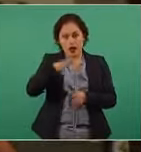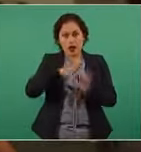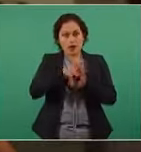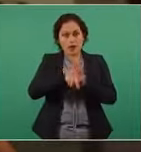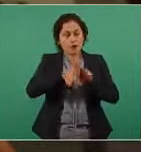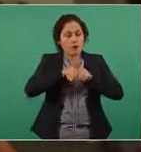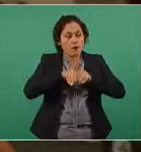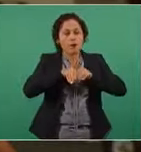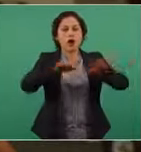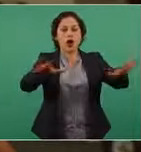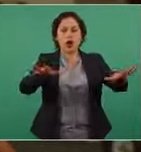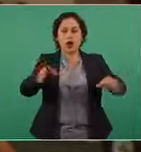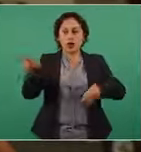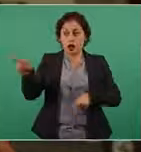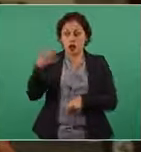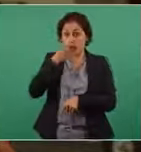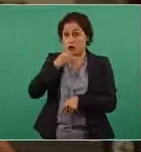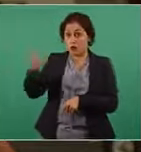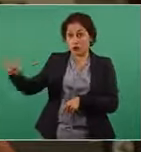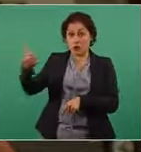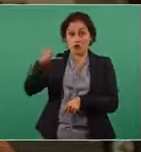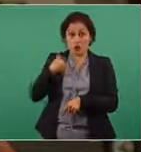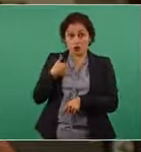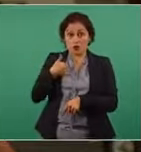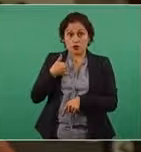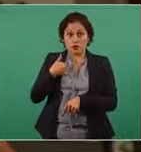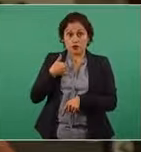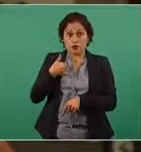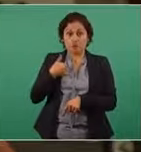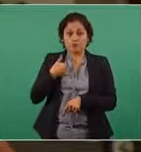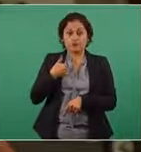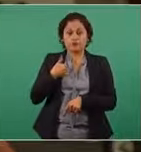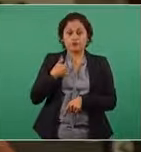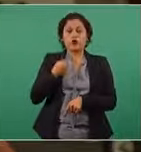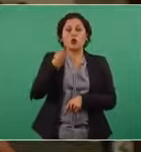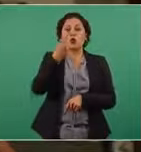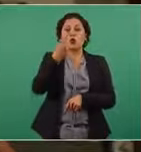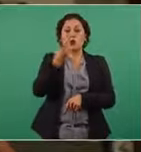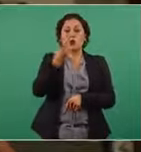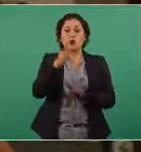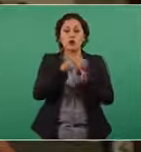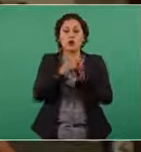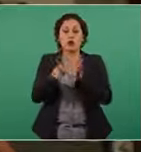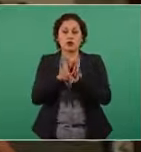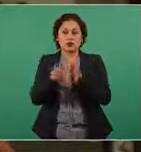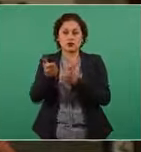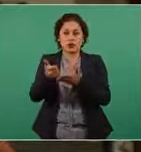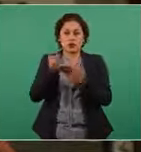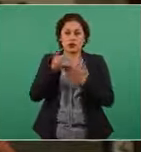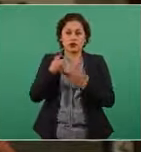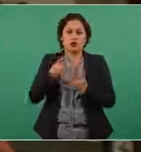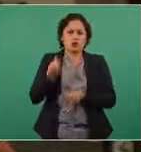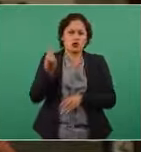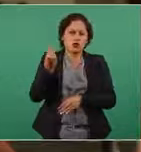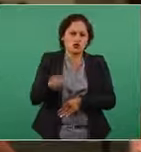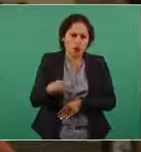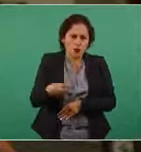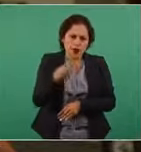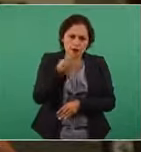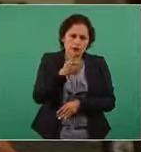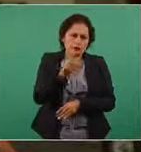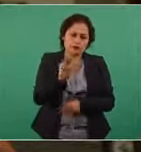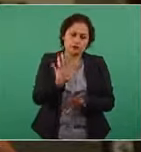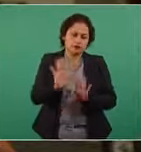y se comunica conmigo un periodista que voy a omitir su nombre para no meterlo en medio de toda esta polémica